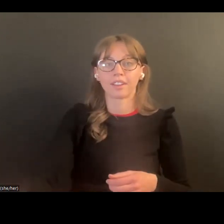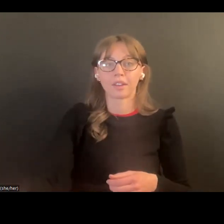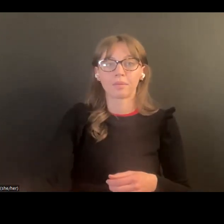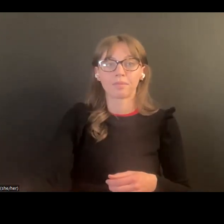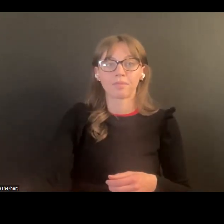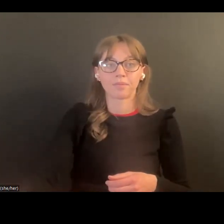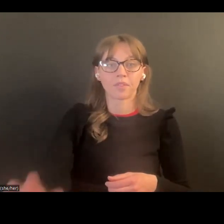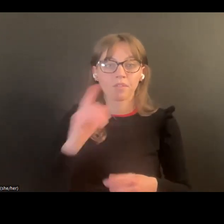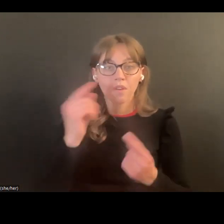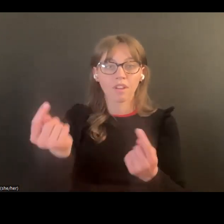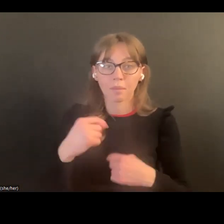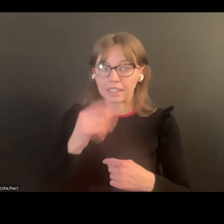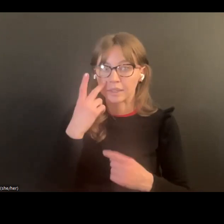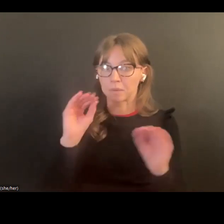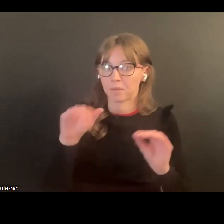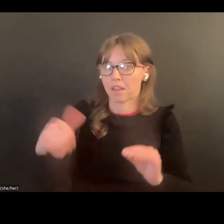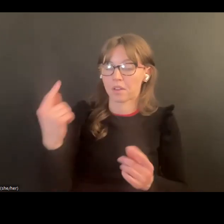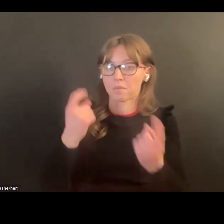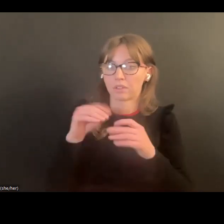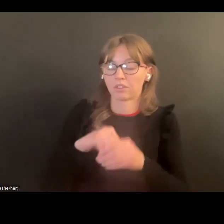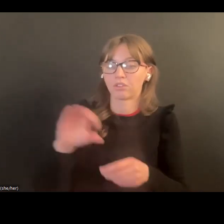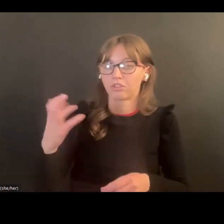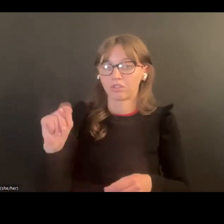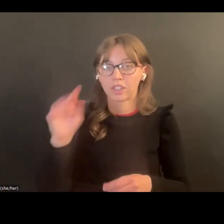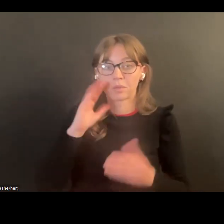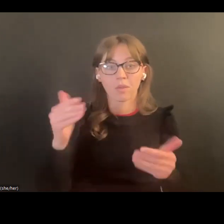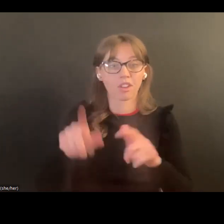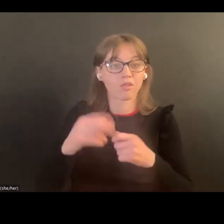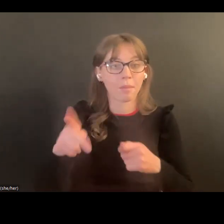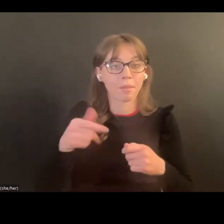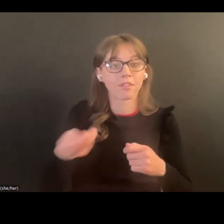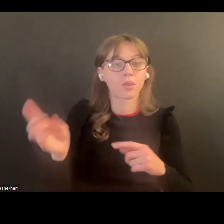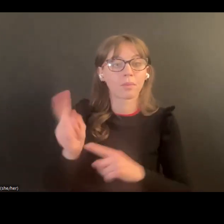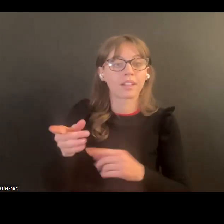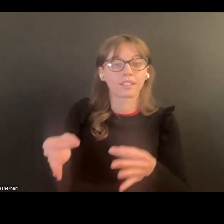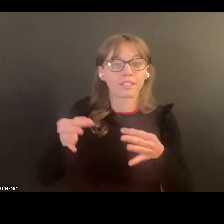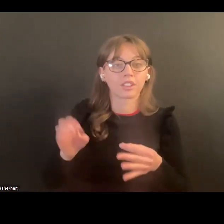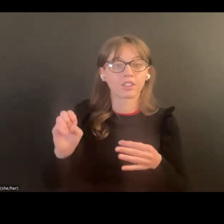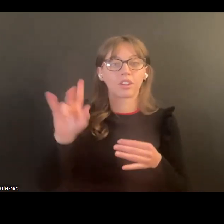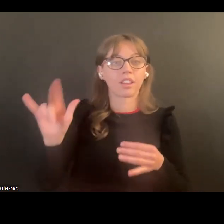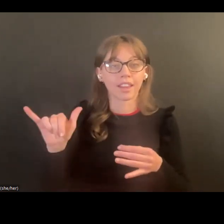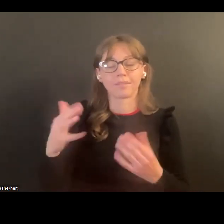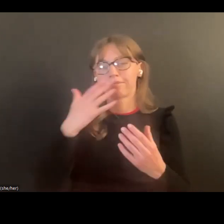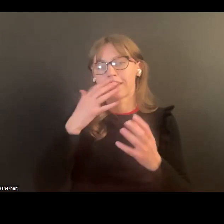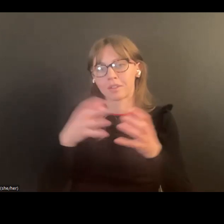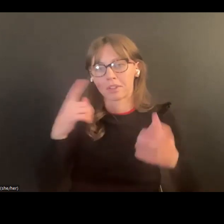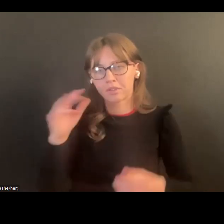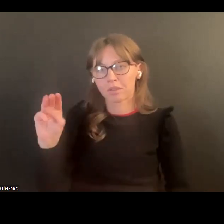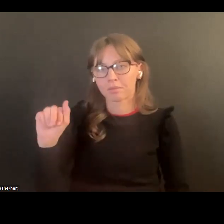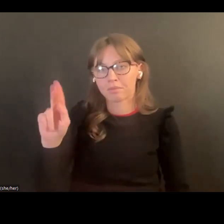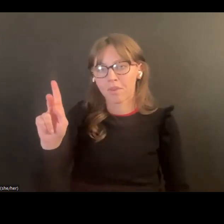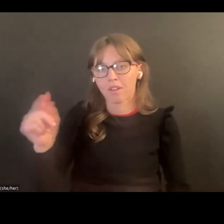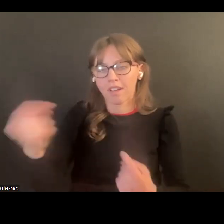muy bien gracias a todos por estar aquí presente no veo otras preguntas en el chat entonces podemos terminar más temprano